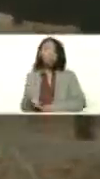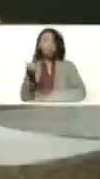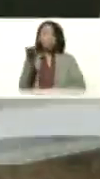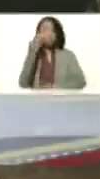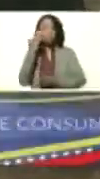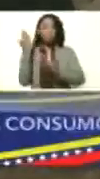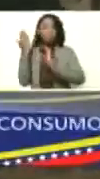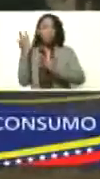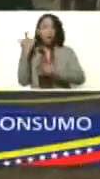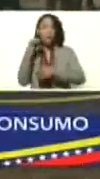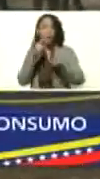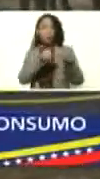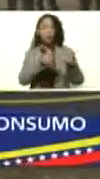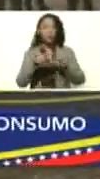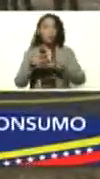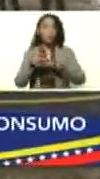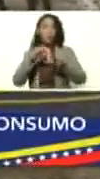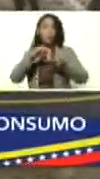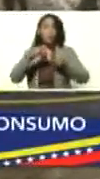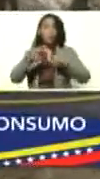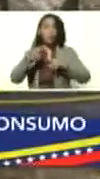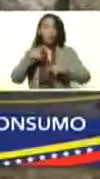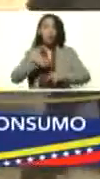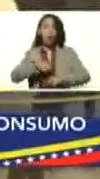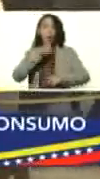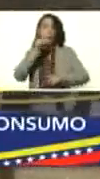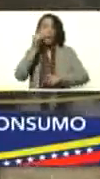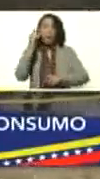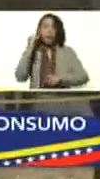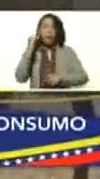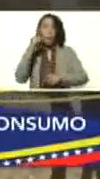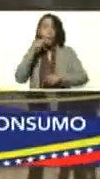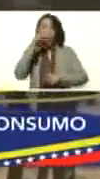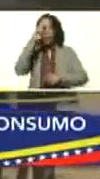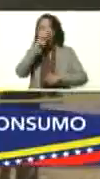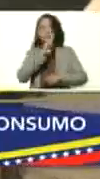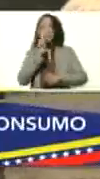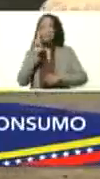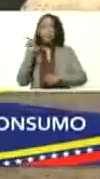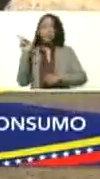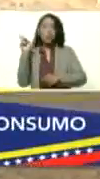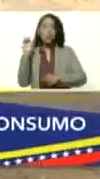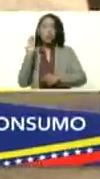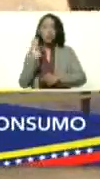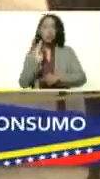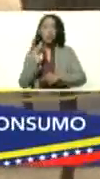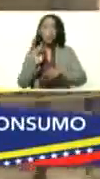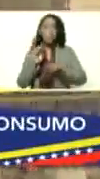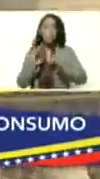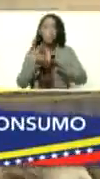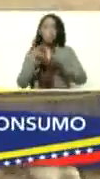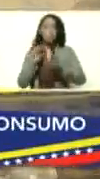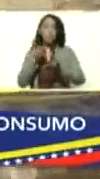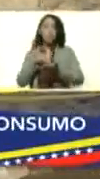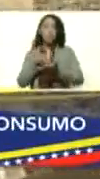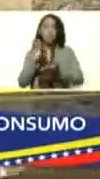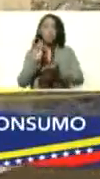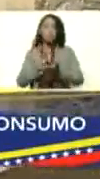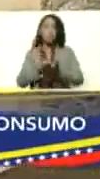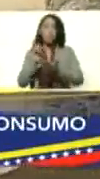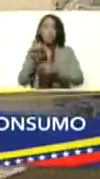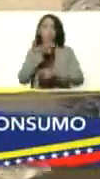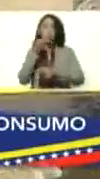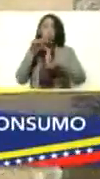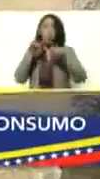toda la certificación de su árbol genealógico, de los abuelos, los padres, y ellos que vinieron en pie para montar, están